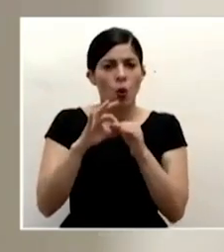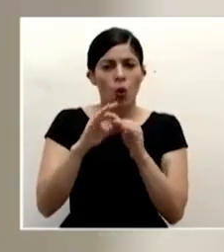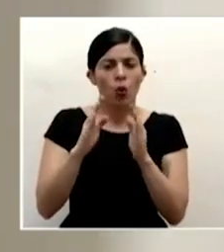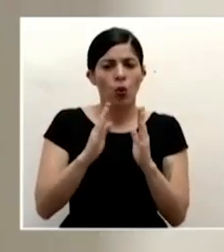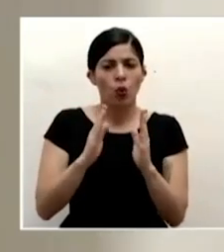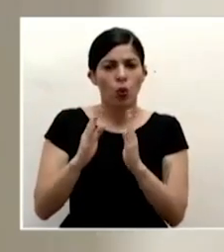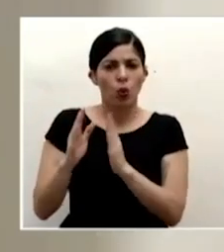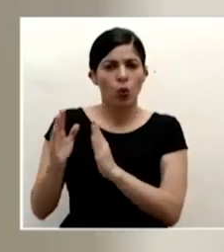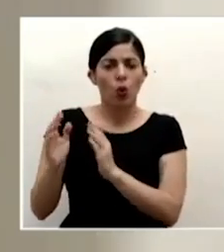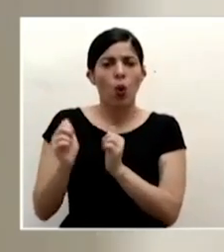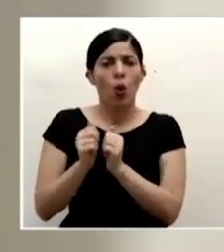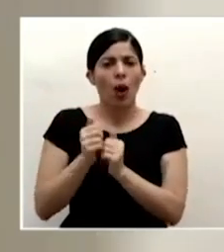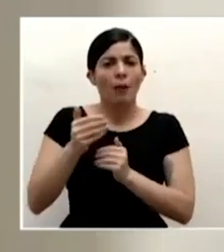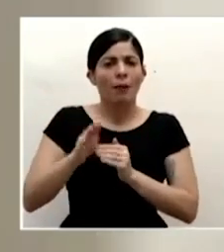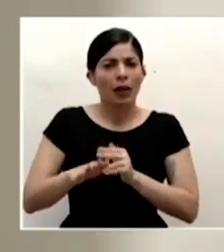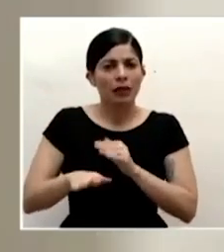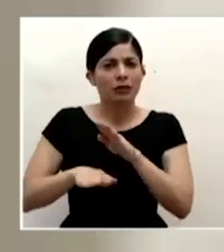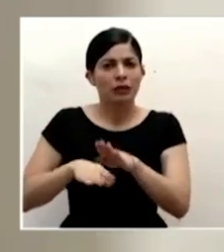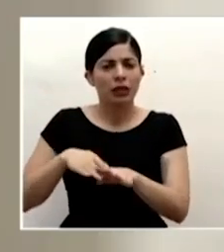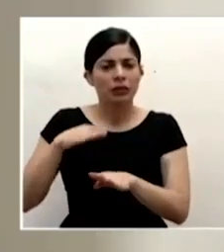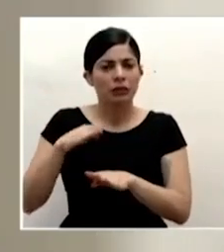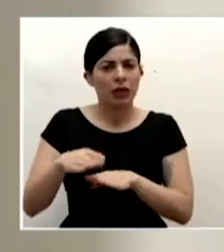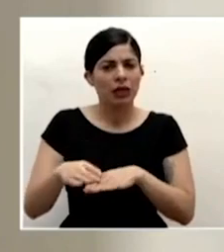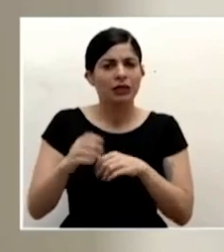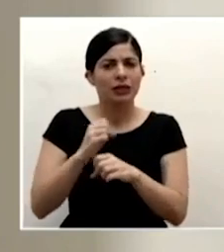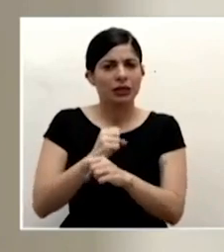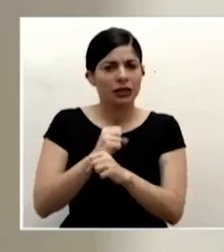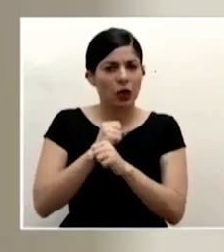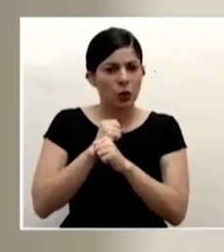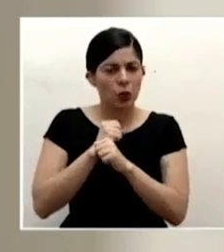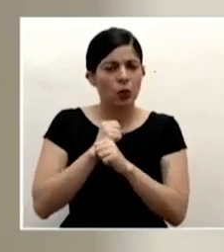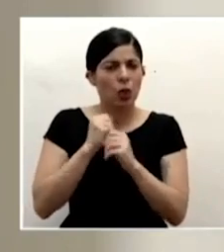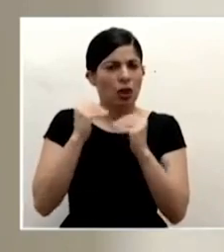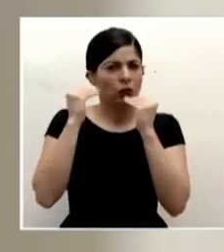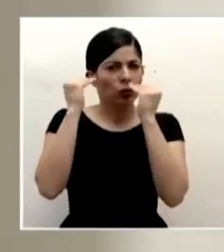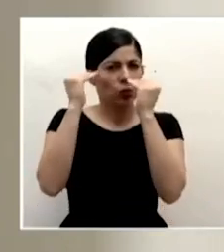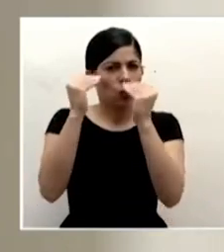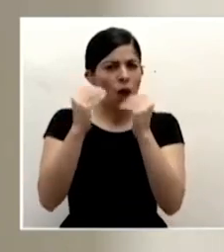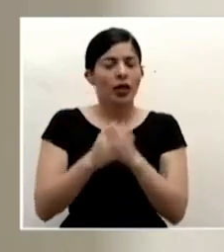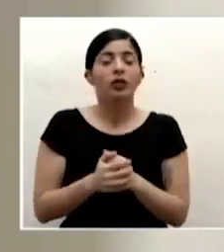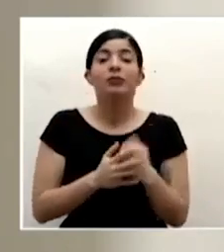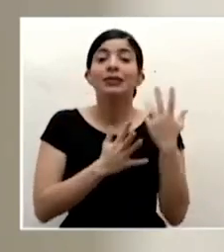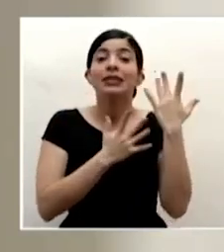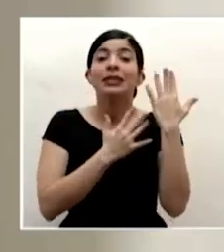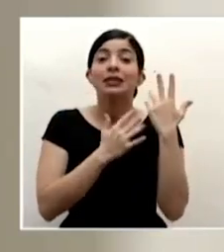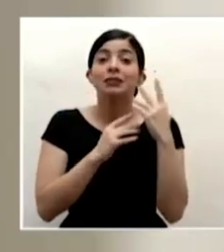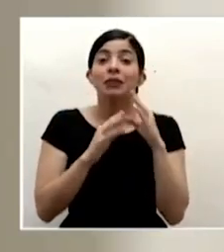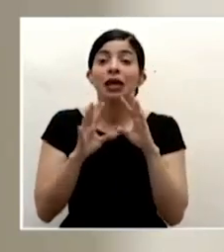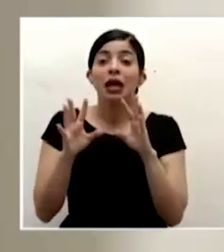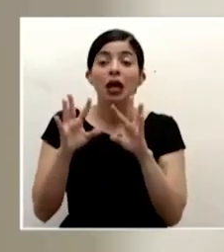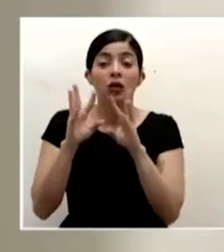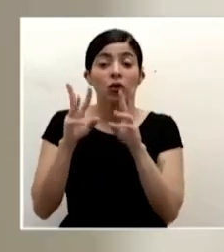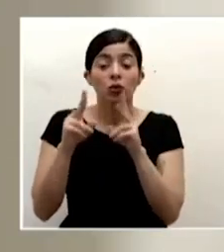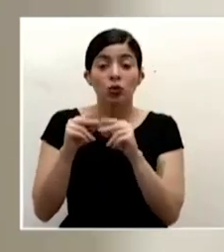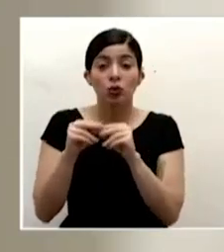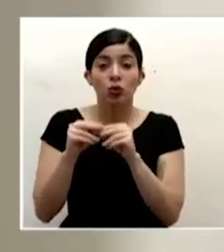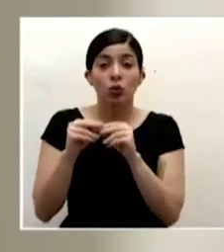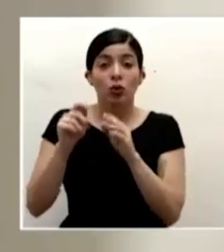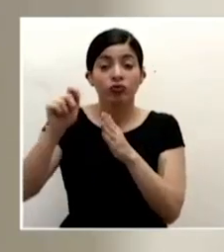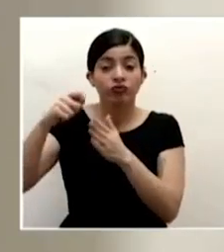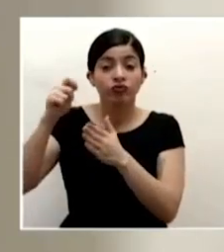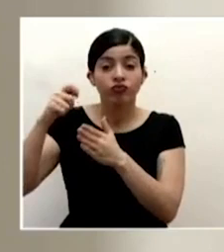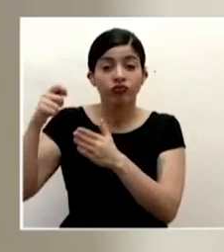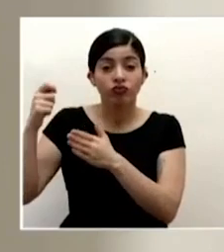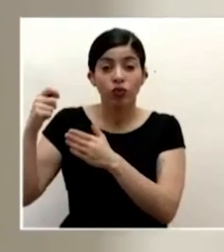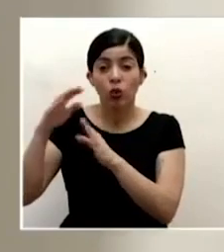protocolo de seguridad muy alto se espera que se complete ese muestreo de todas esas